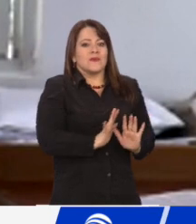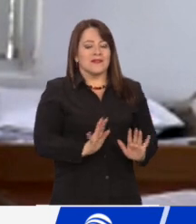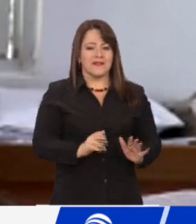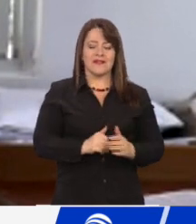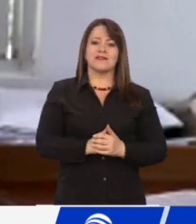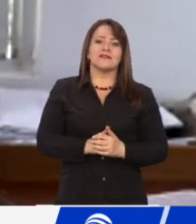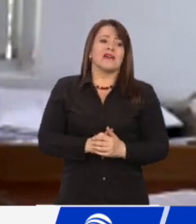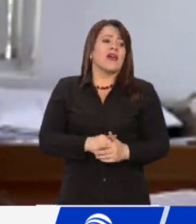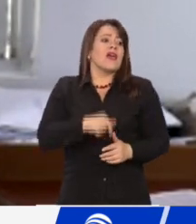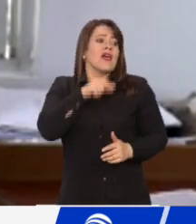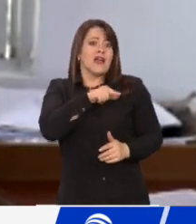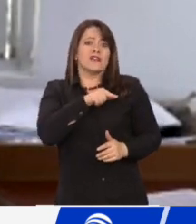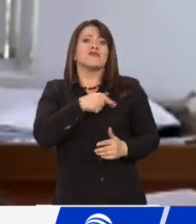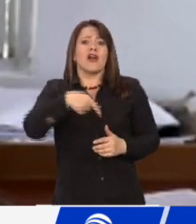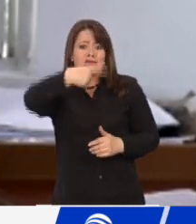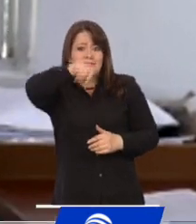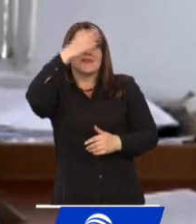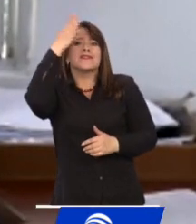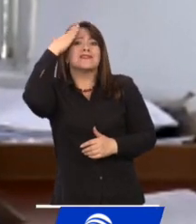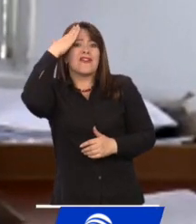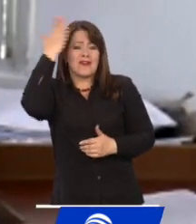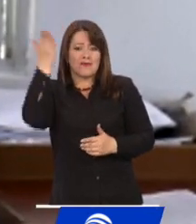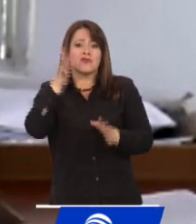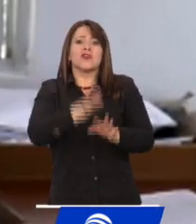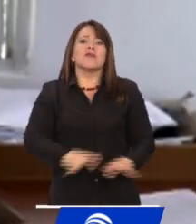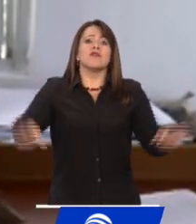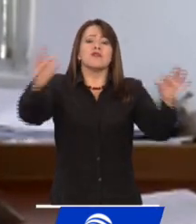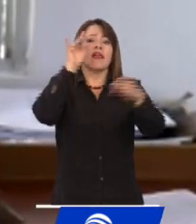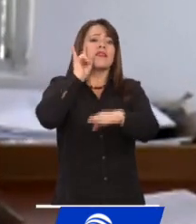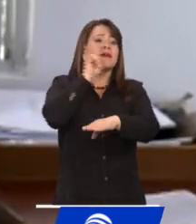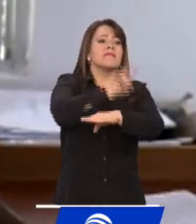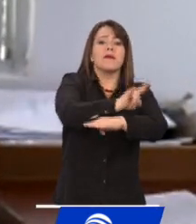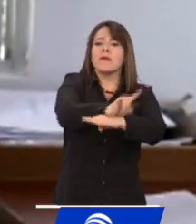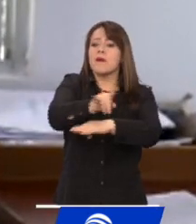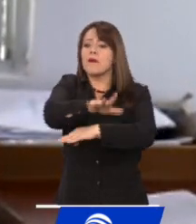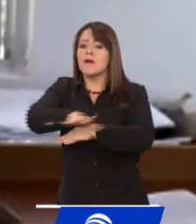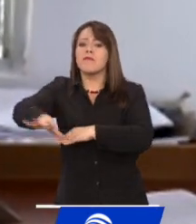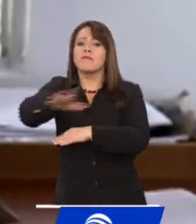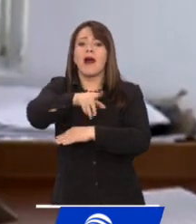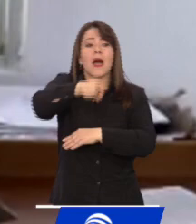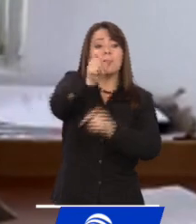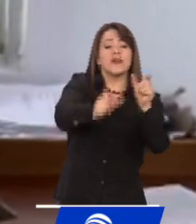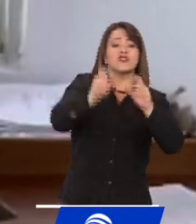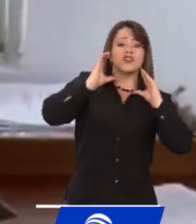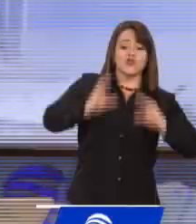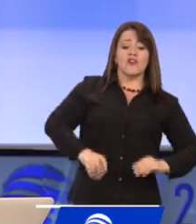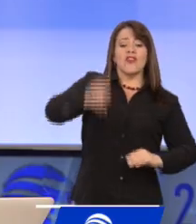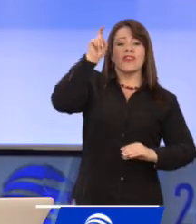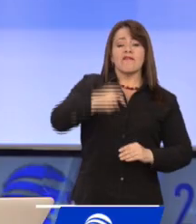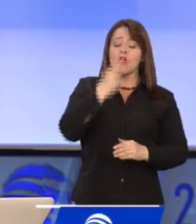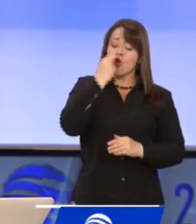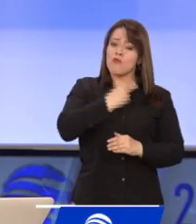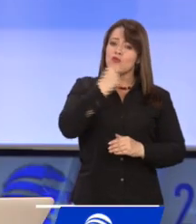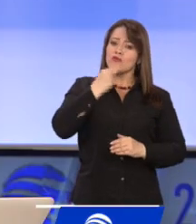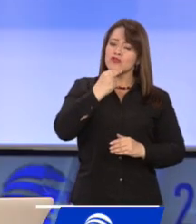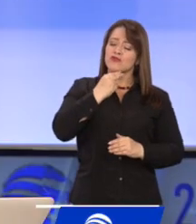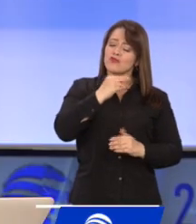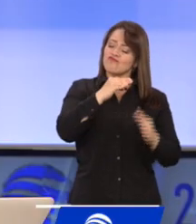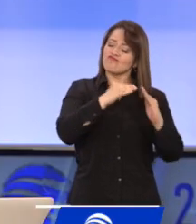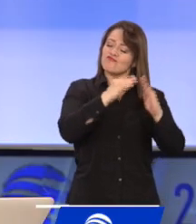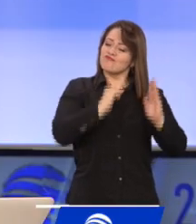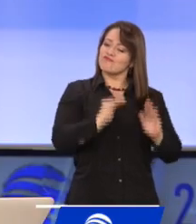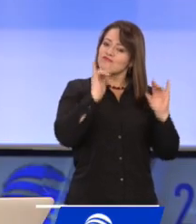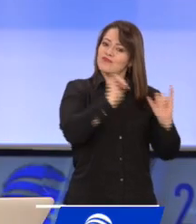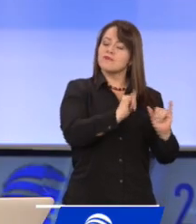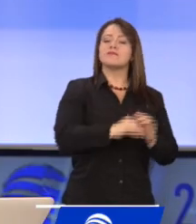es una innovación, es como fortalecer el proceso y el compromiso para que las personas se puedan quedar en casa. Bueno, y